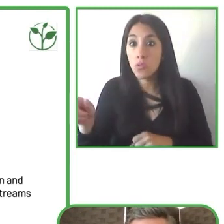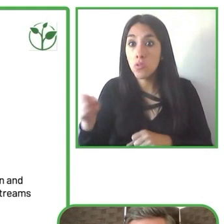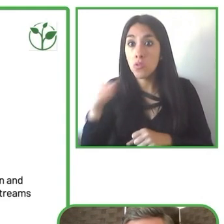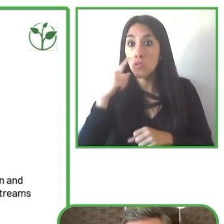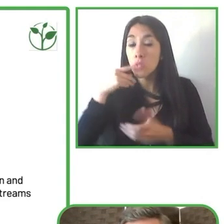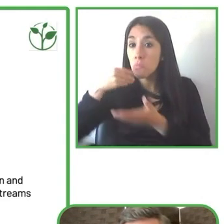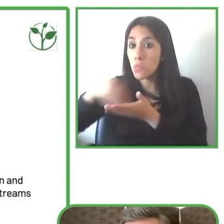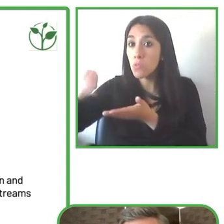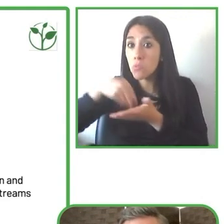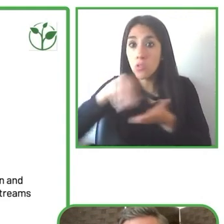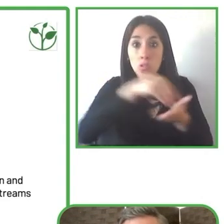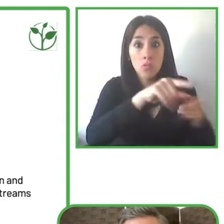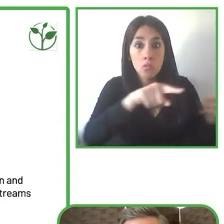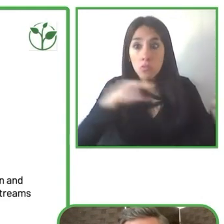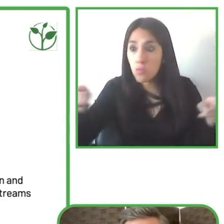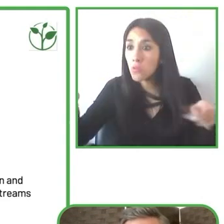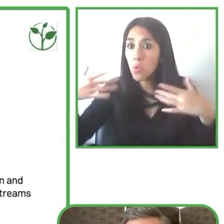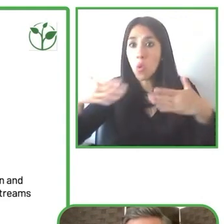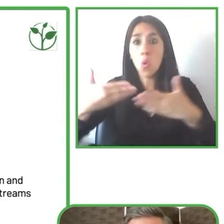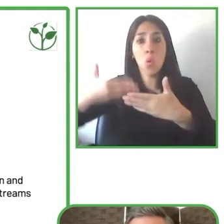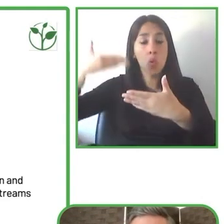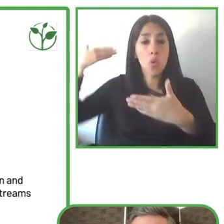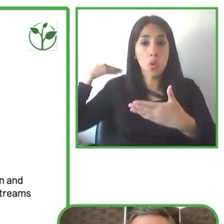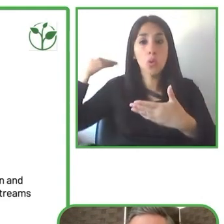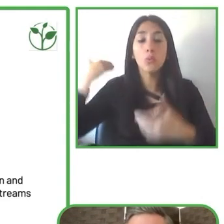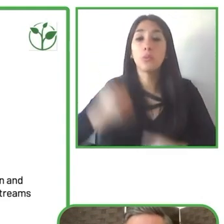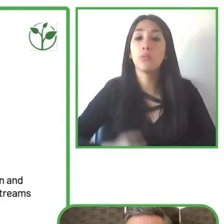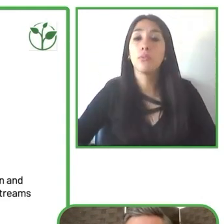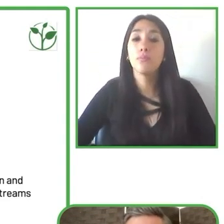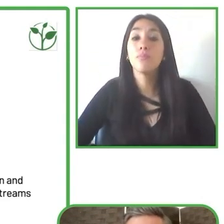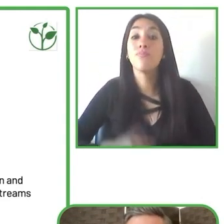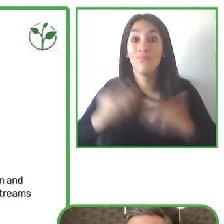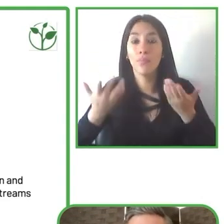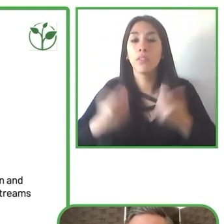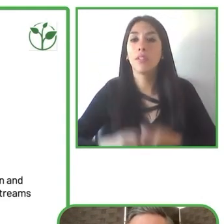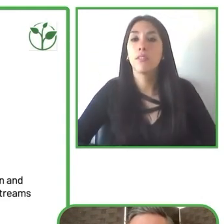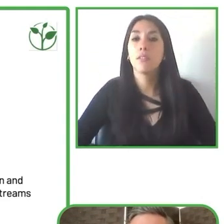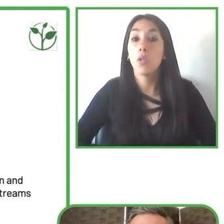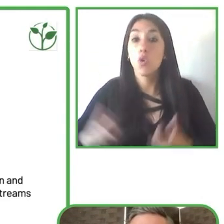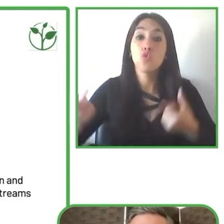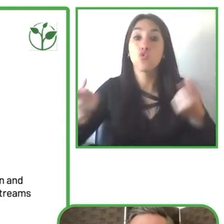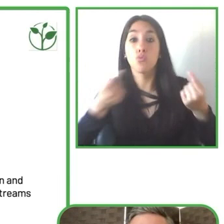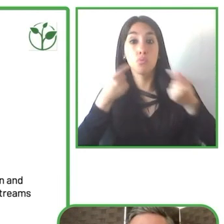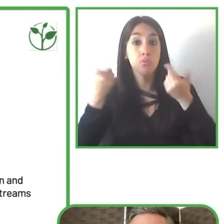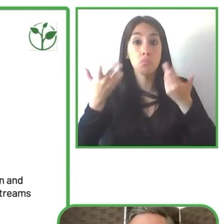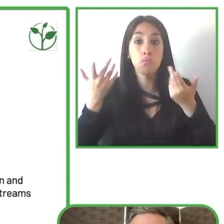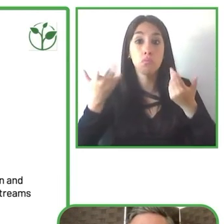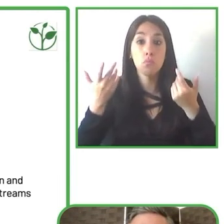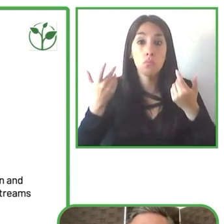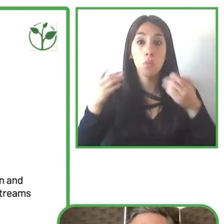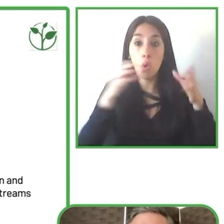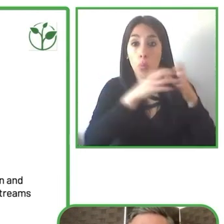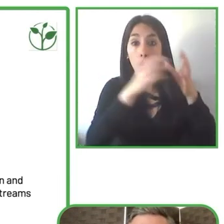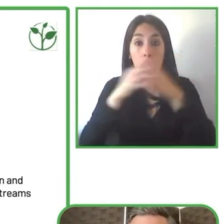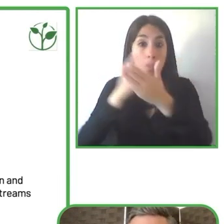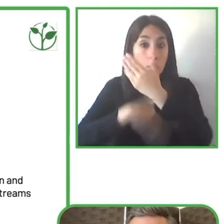se hizo una alianza con diferentes organizaciones de discapacidad en el mundo para crear